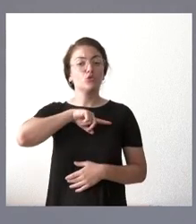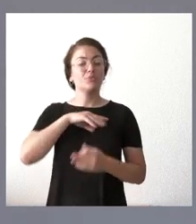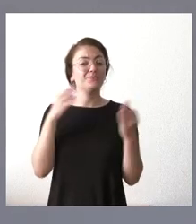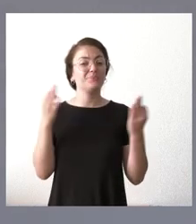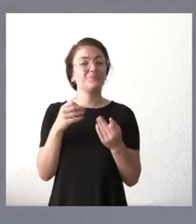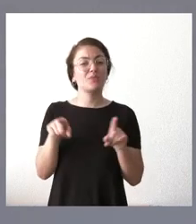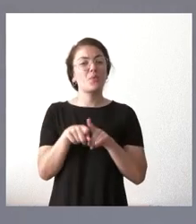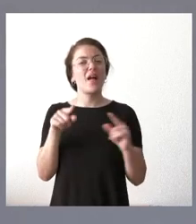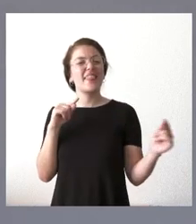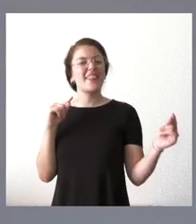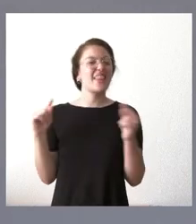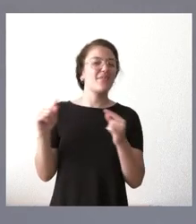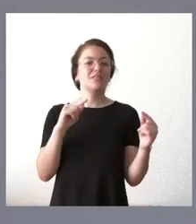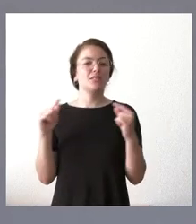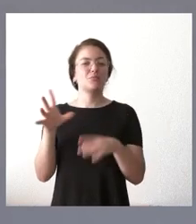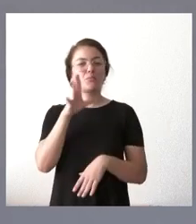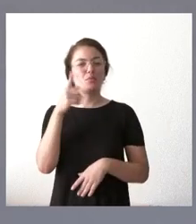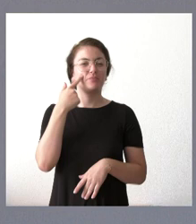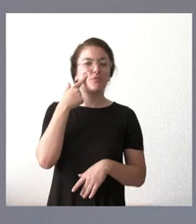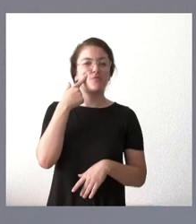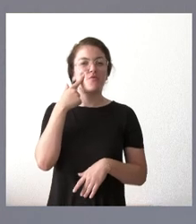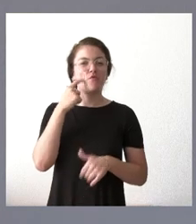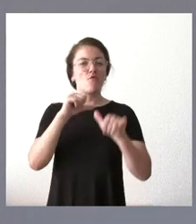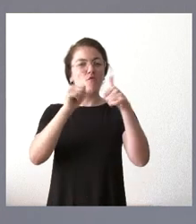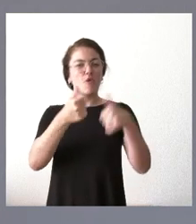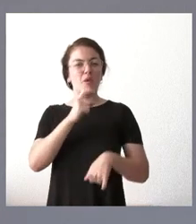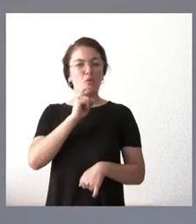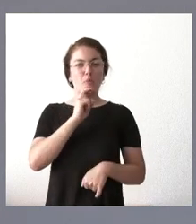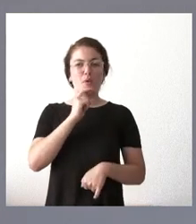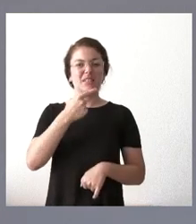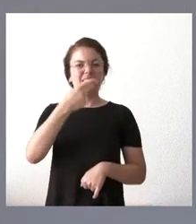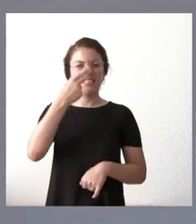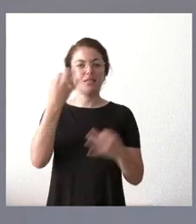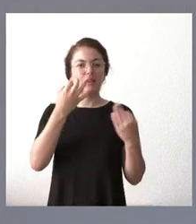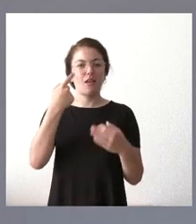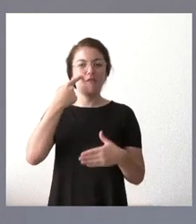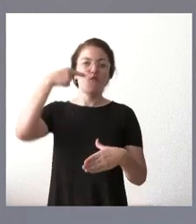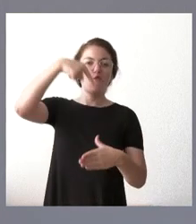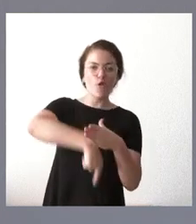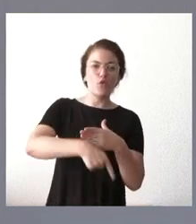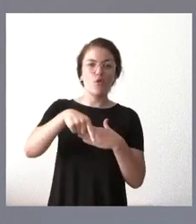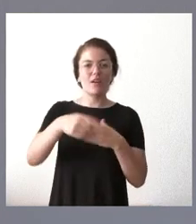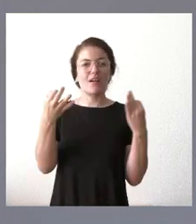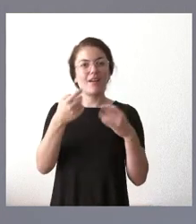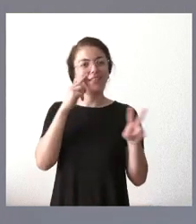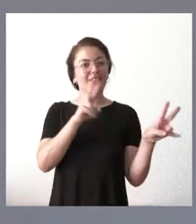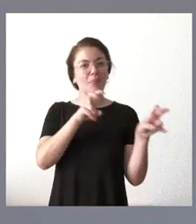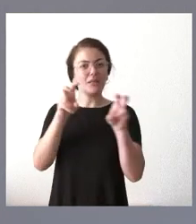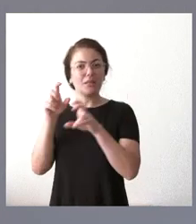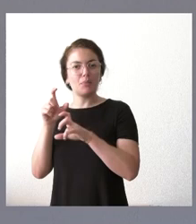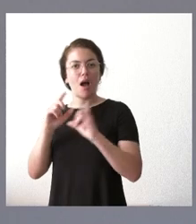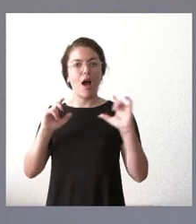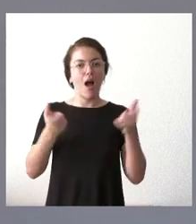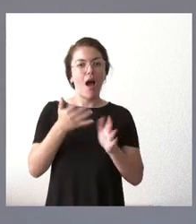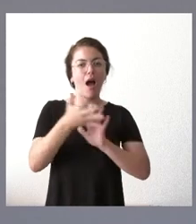debatir sobre las formas nos interesa el fondo y el fondo son los asuntos a tratar son los que les dije el otro día